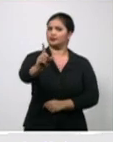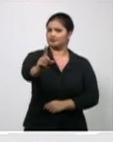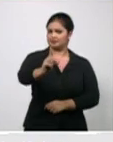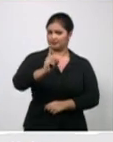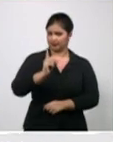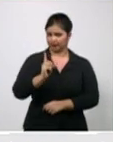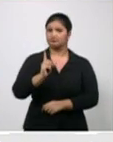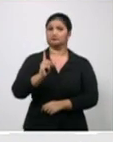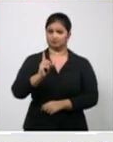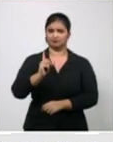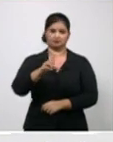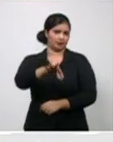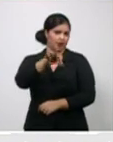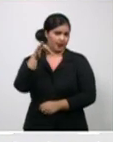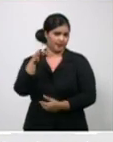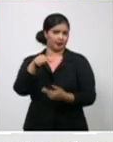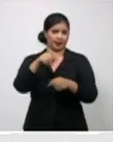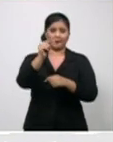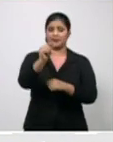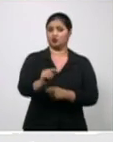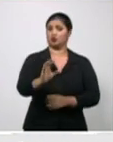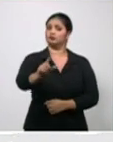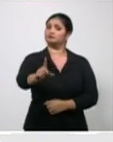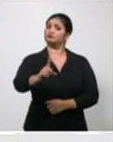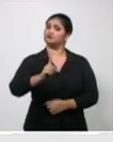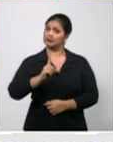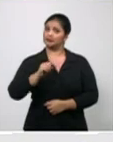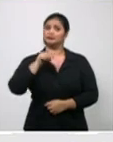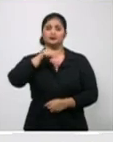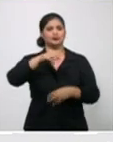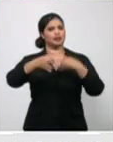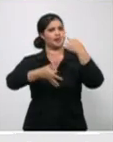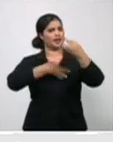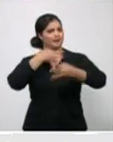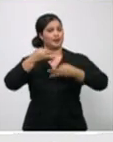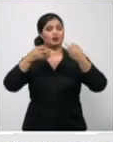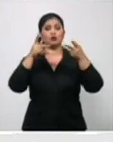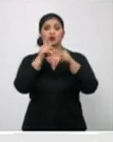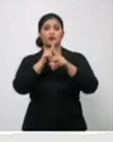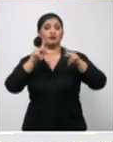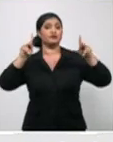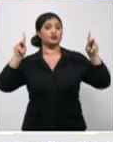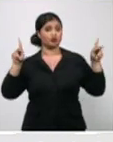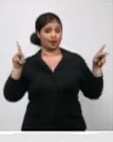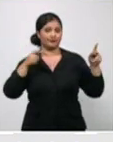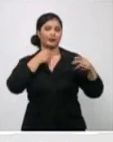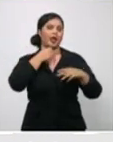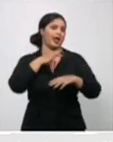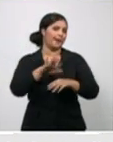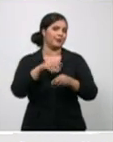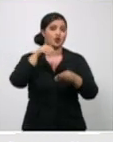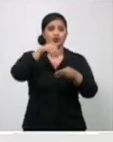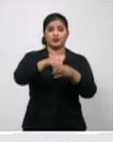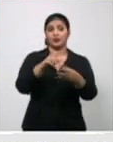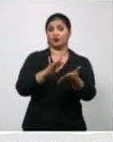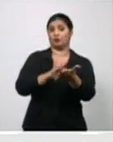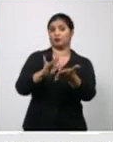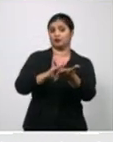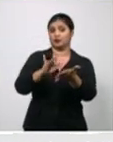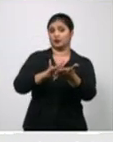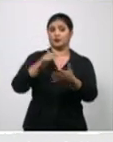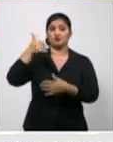renueve esto, que es la posibilidad que tiene la persona mediante una aplicación desde su mismo